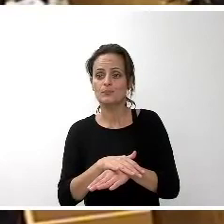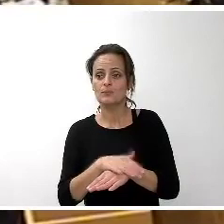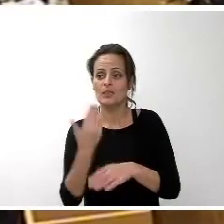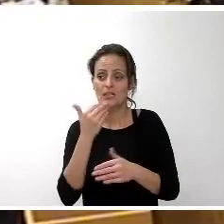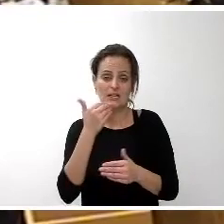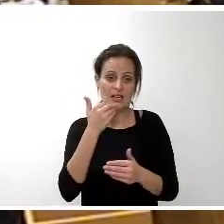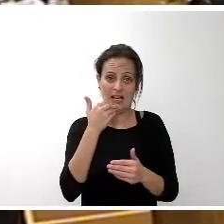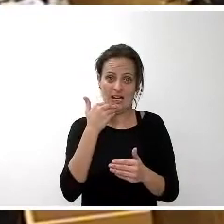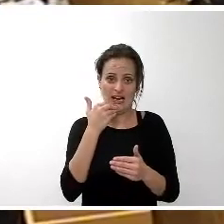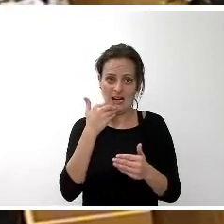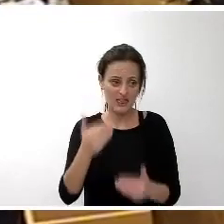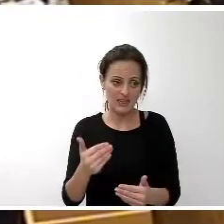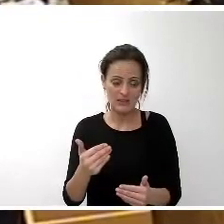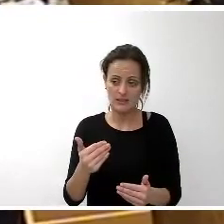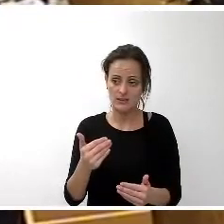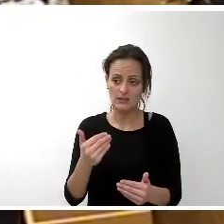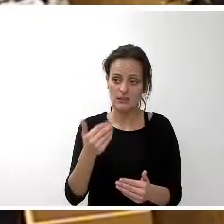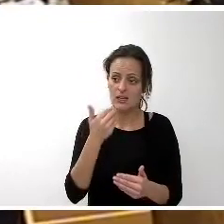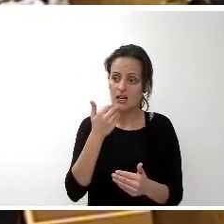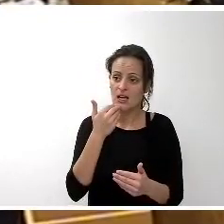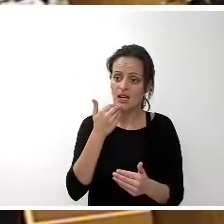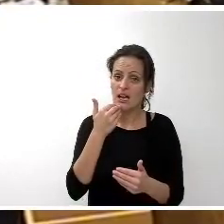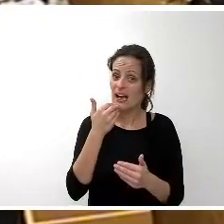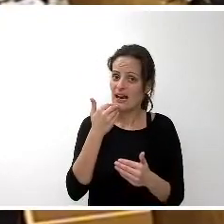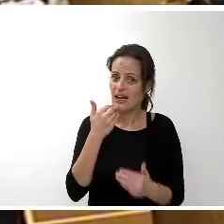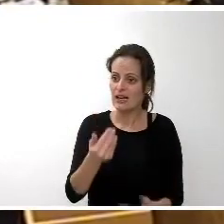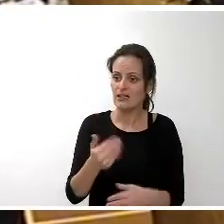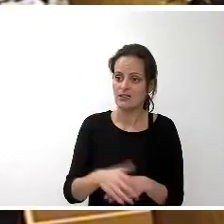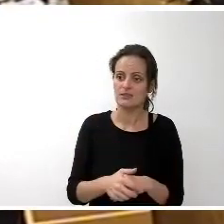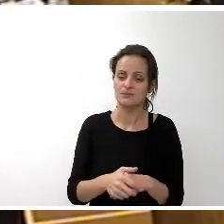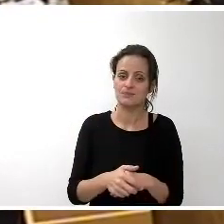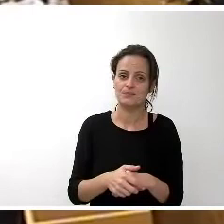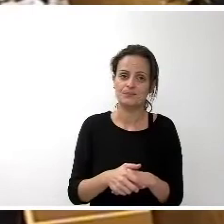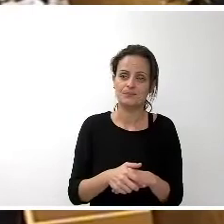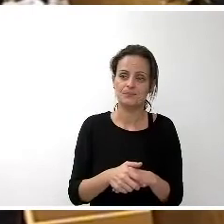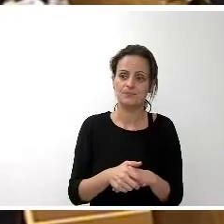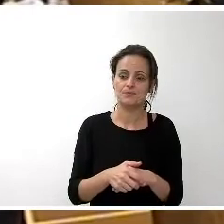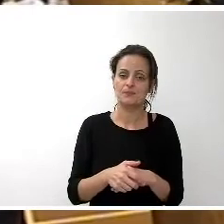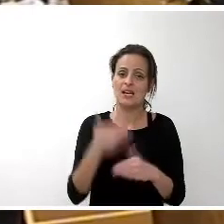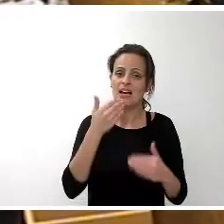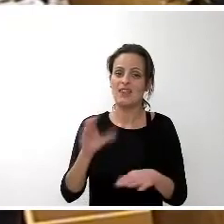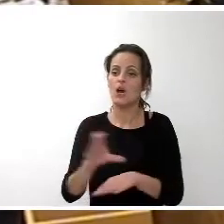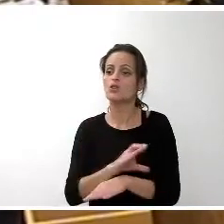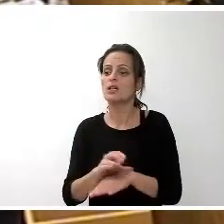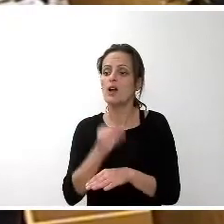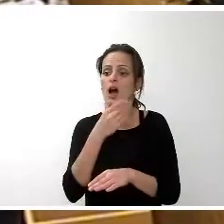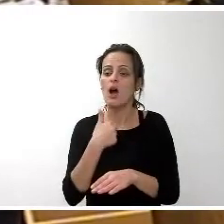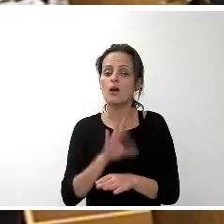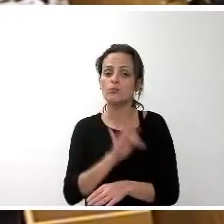agradecer ese diálogo que hemos podido mantener en las últimas en la última semana Muchas gracias señor consejero por el grupo socialista